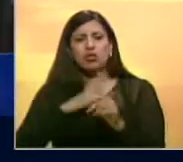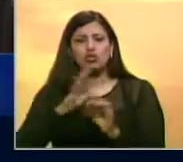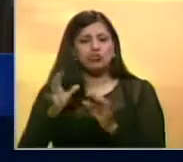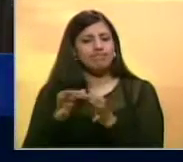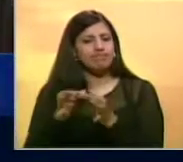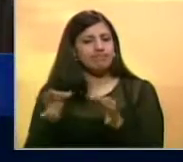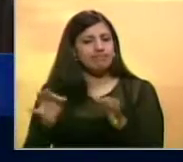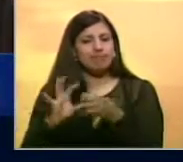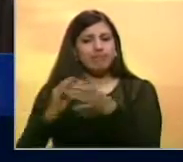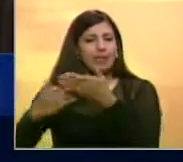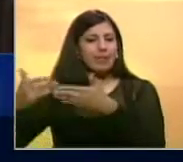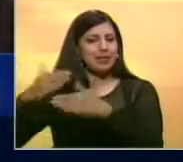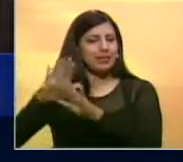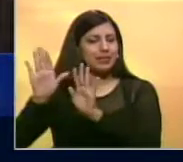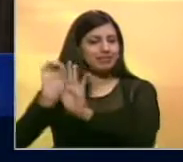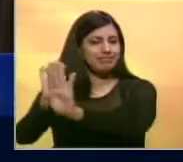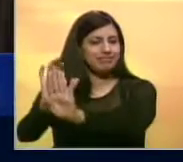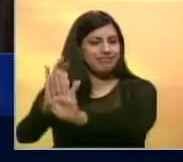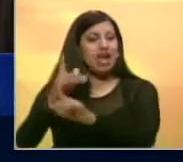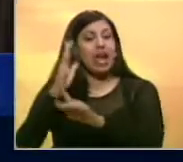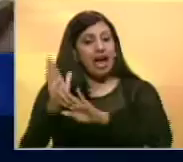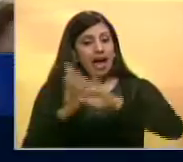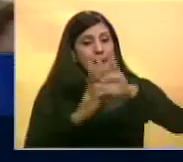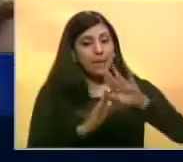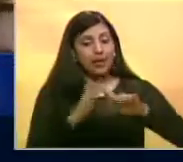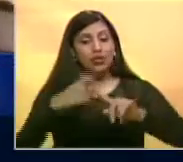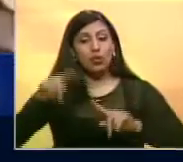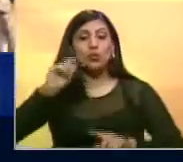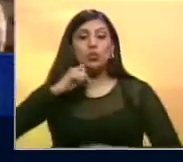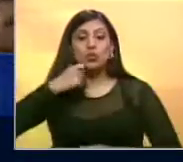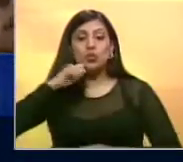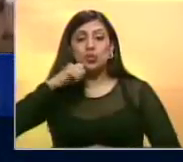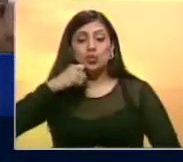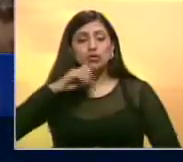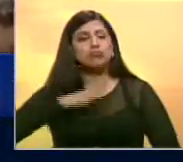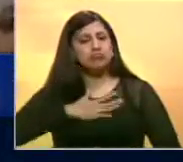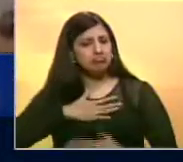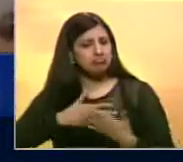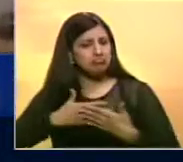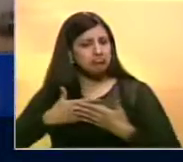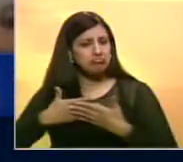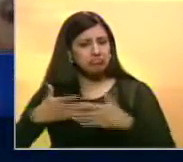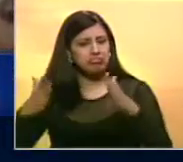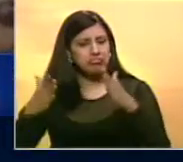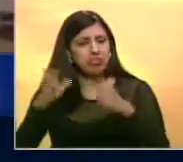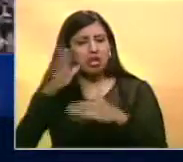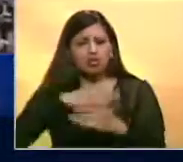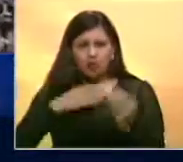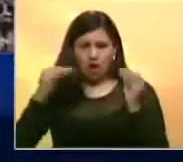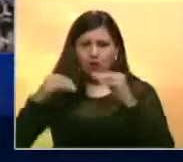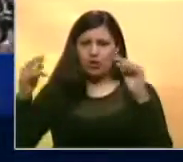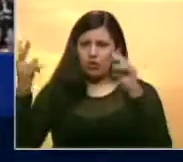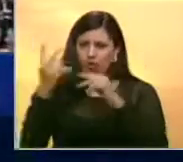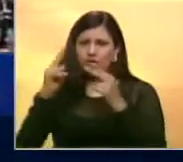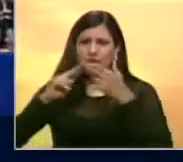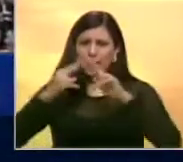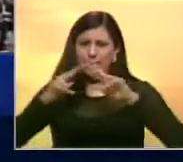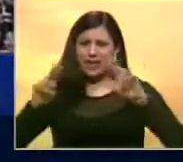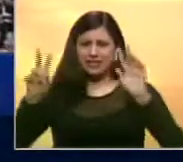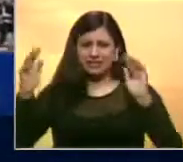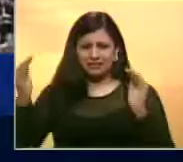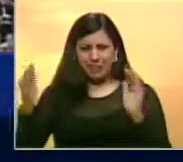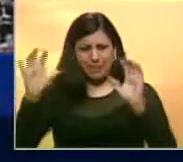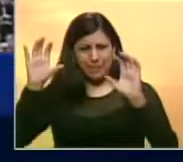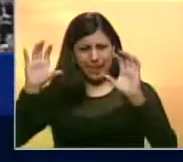a mantener sus lazos comerciales con Irán. Por su parte Rusia afirmó estar dispuesto a ejercer como intermediario entre ambas naciones